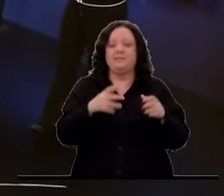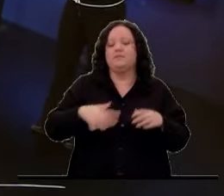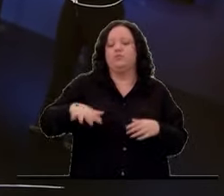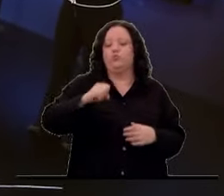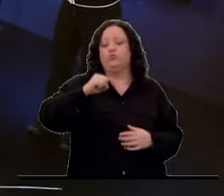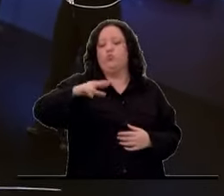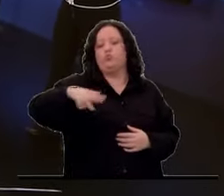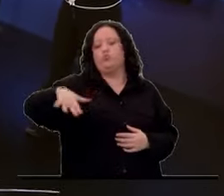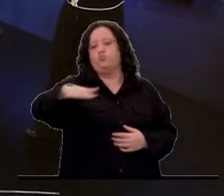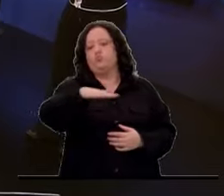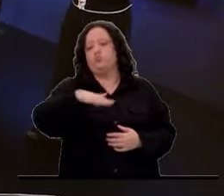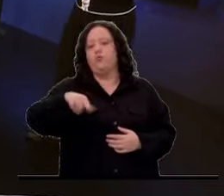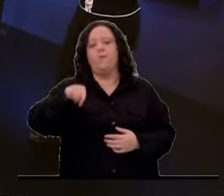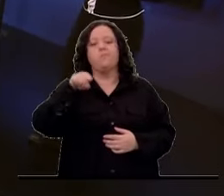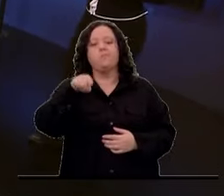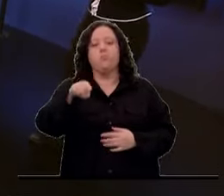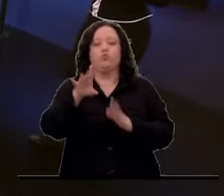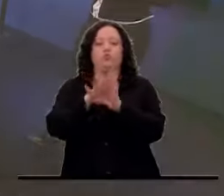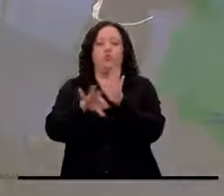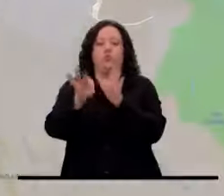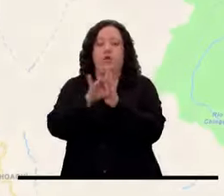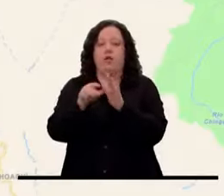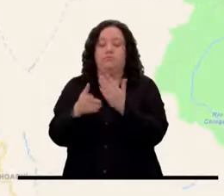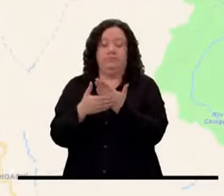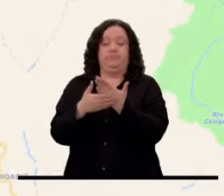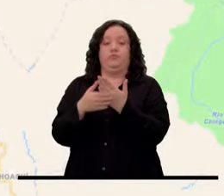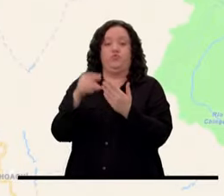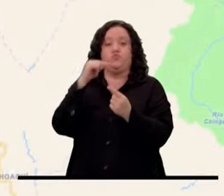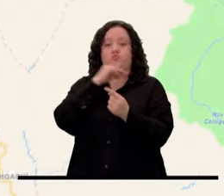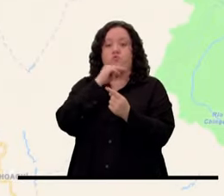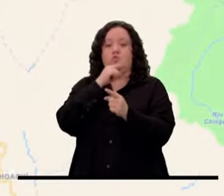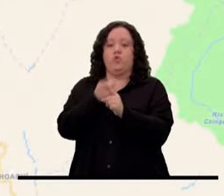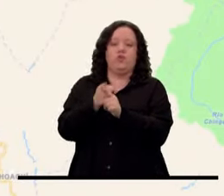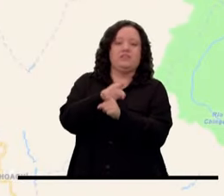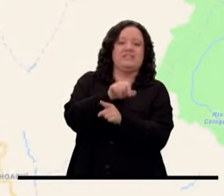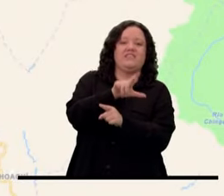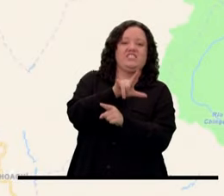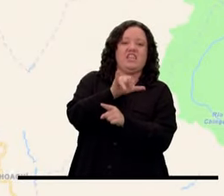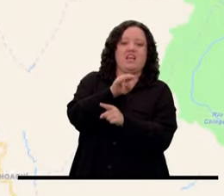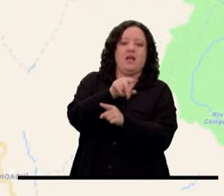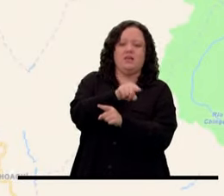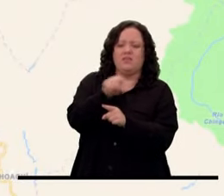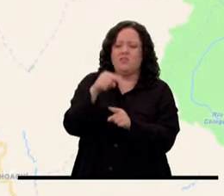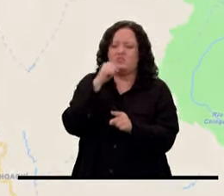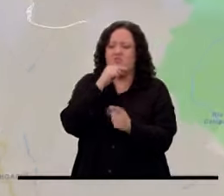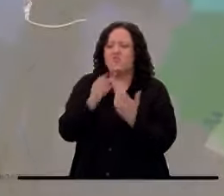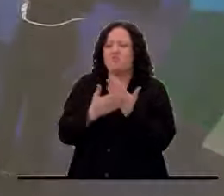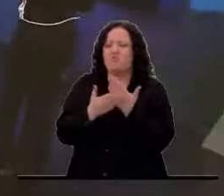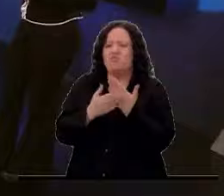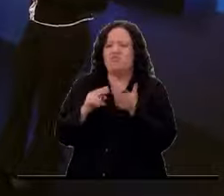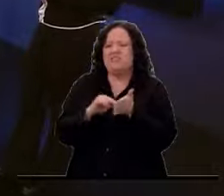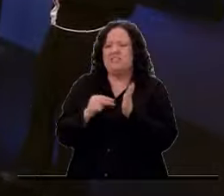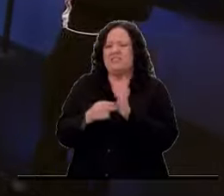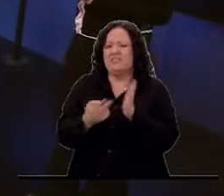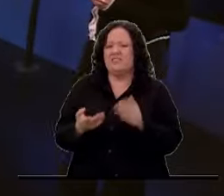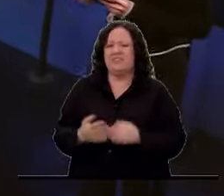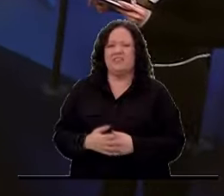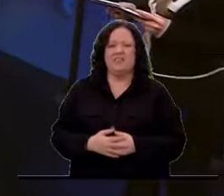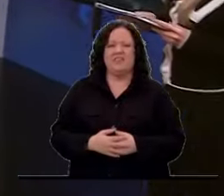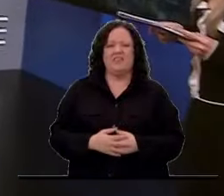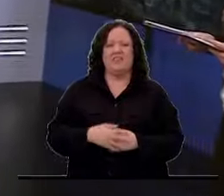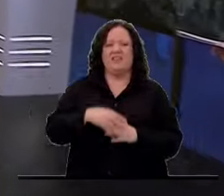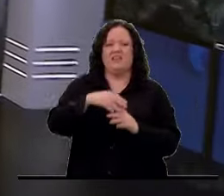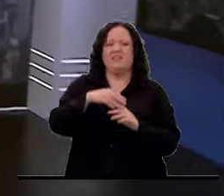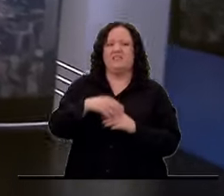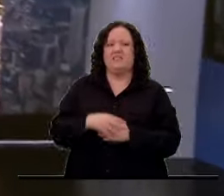Bogotá, específicamente el tunal que amaneció en rojo y la estación sevillana, ¿qué significan? Muy buenas tardes